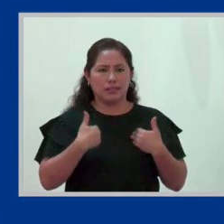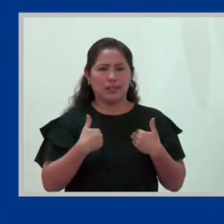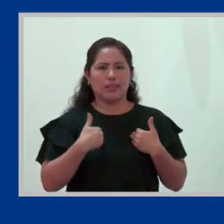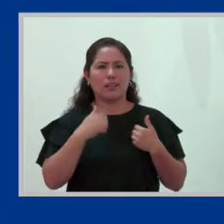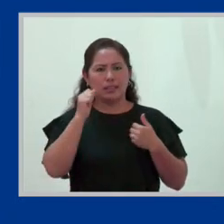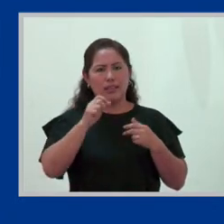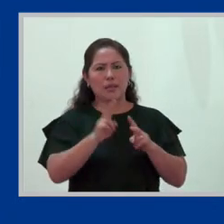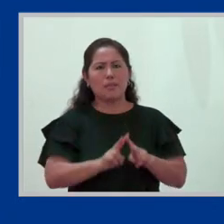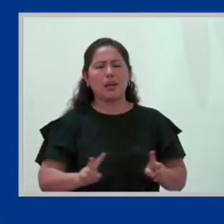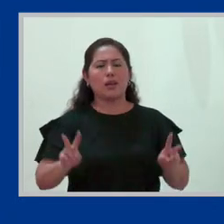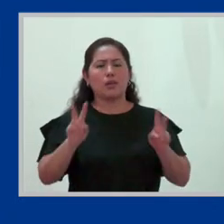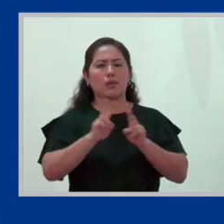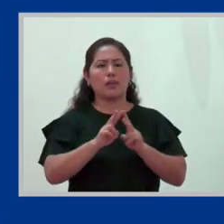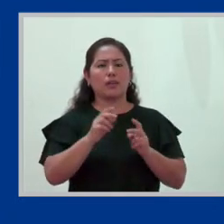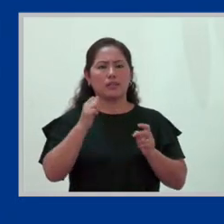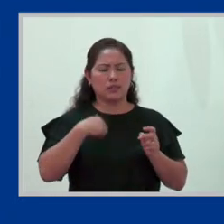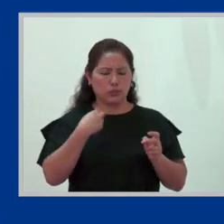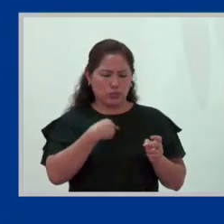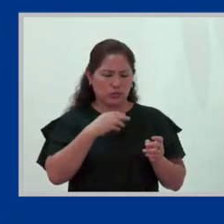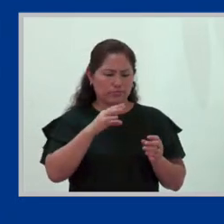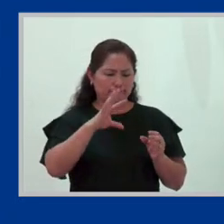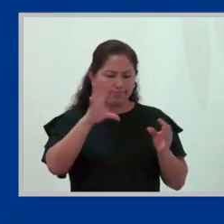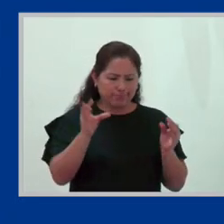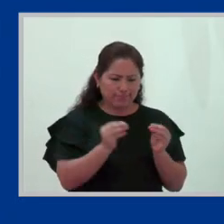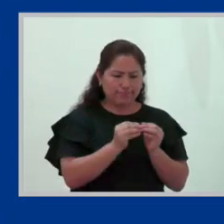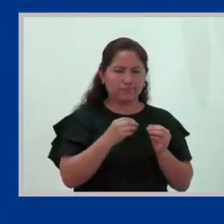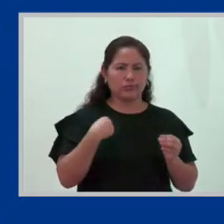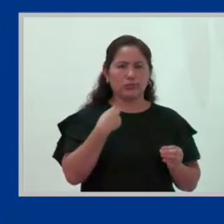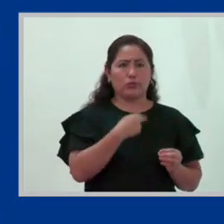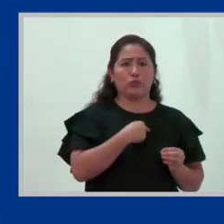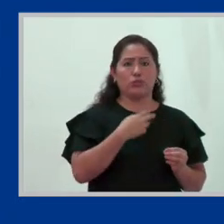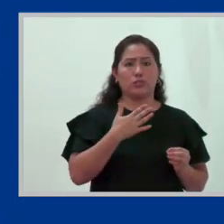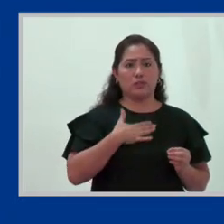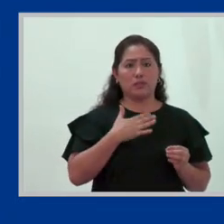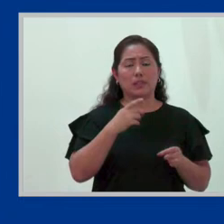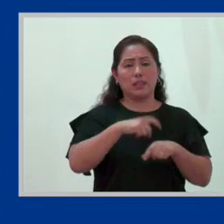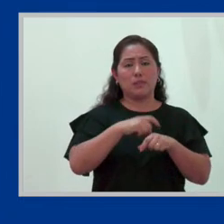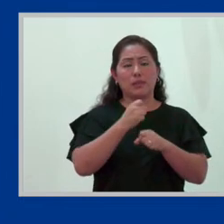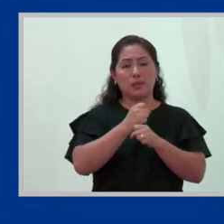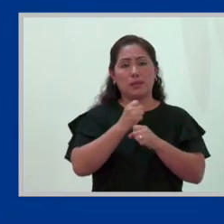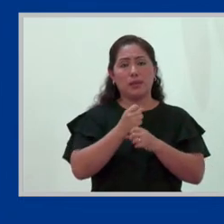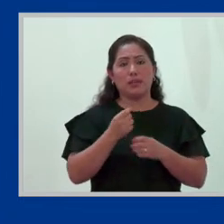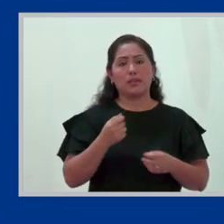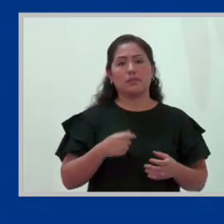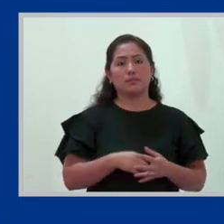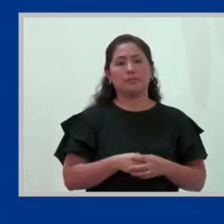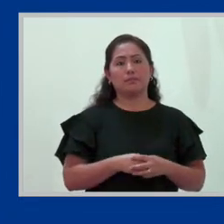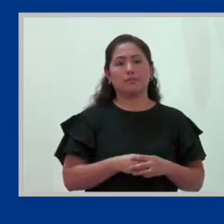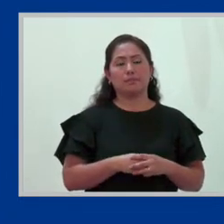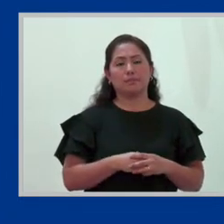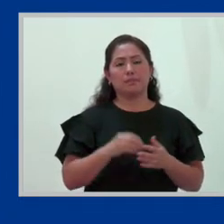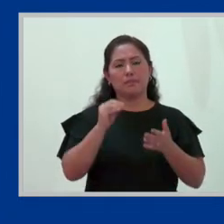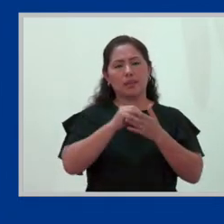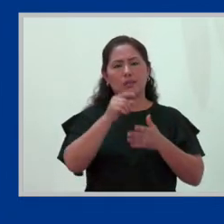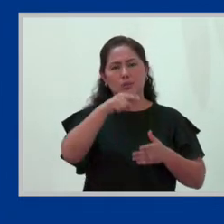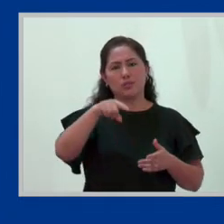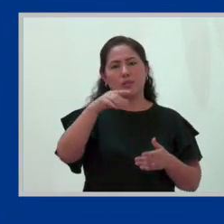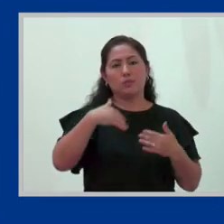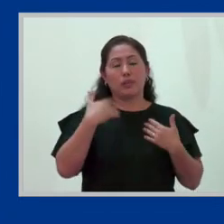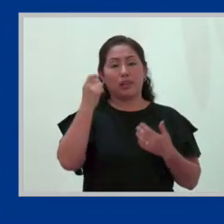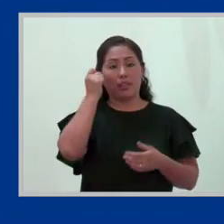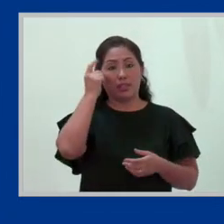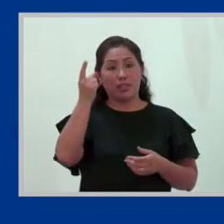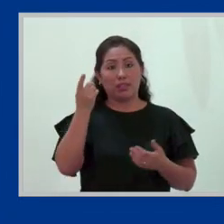ser valorados y ser parte, finalmente, de nuestra estructura. Eso es lo que parecería más razonable, ¿no?